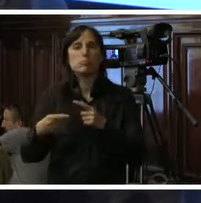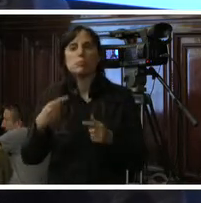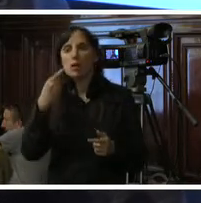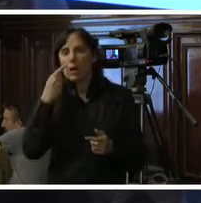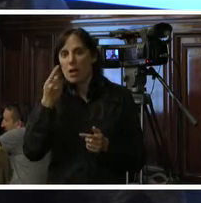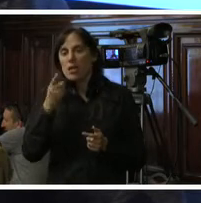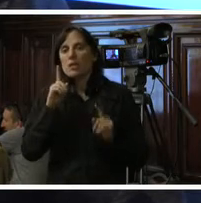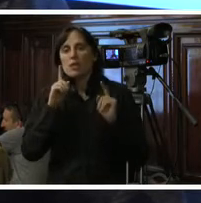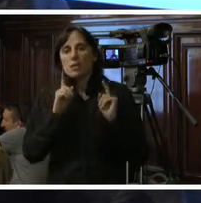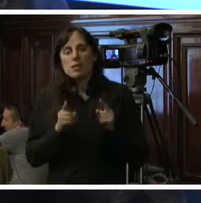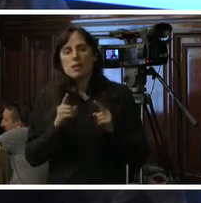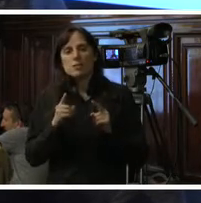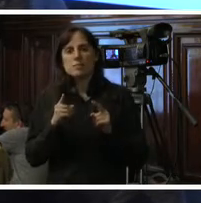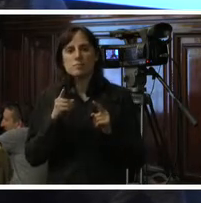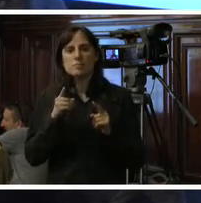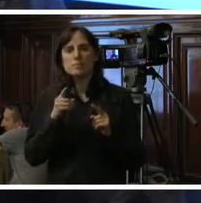desde la relatoría saben que